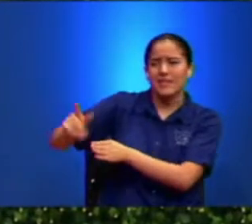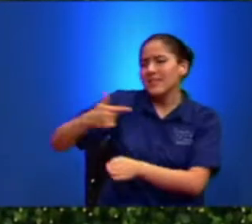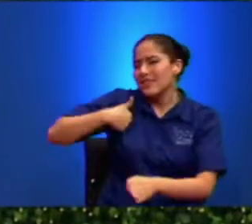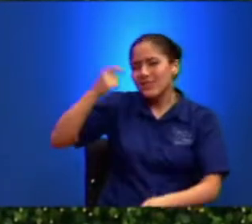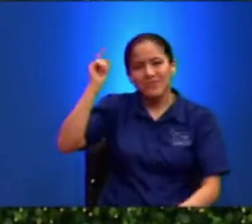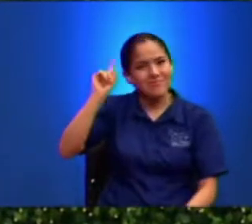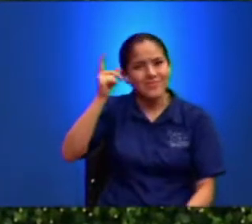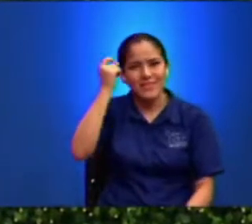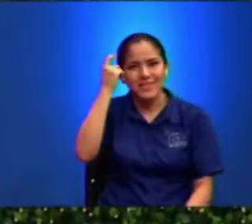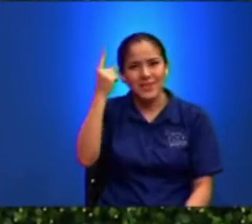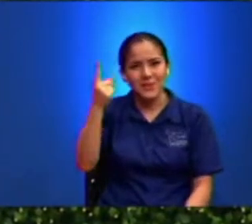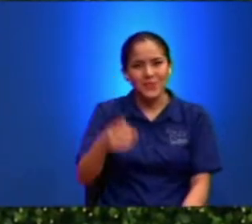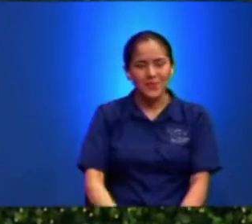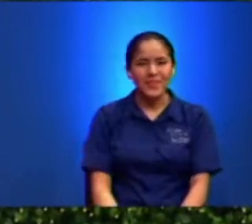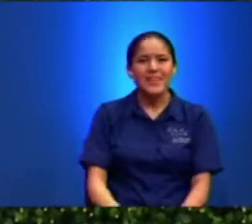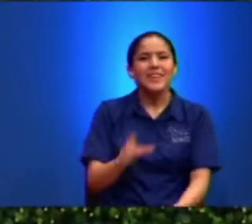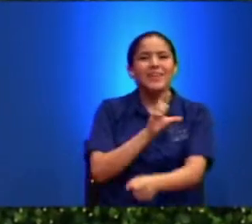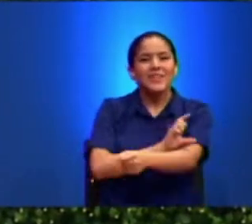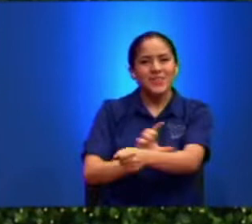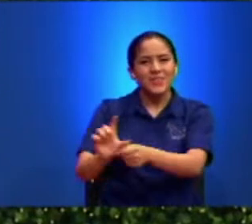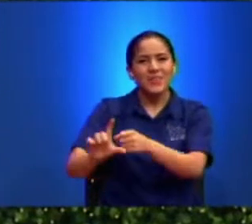Sigamos Leyendo Hermano Que Ya